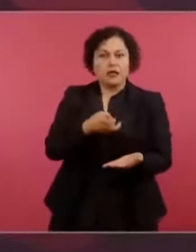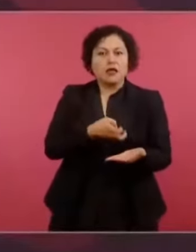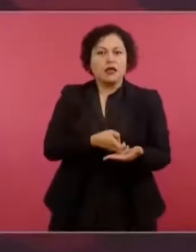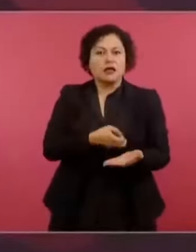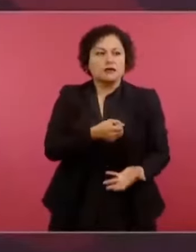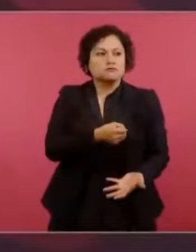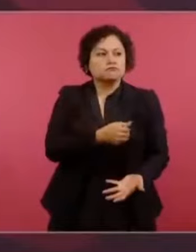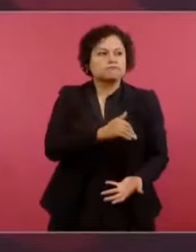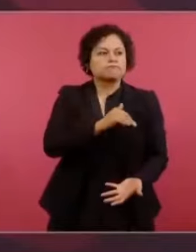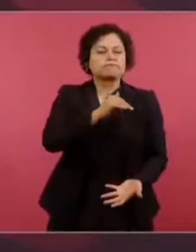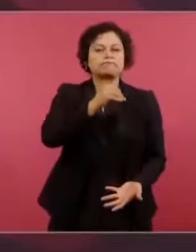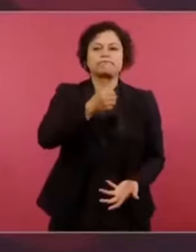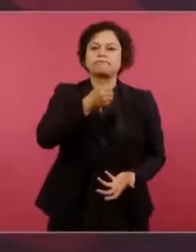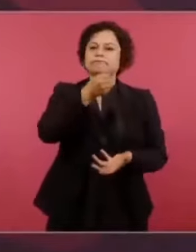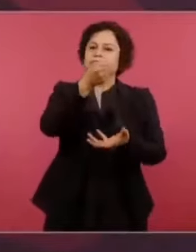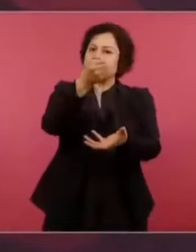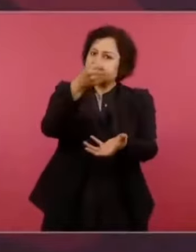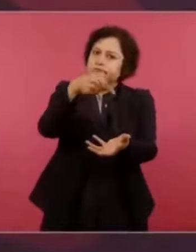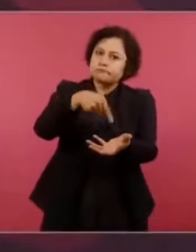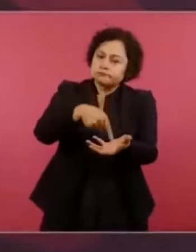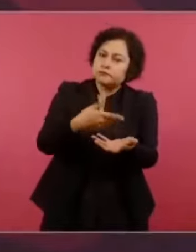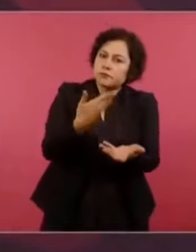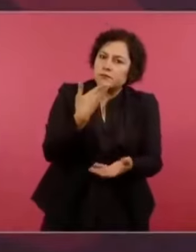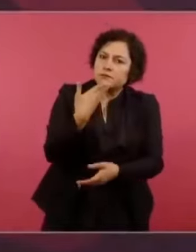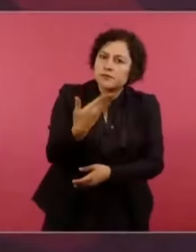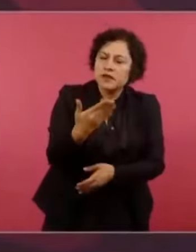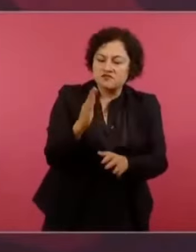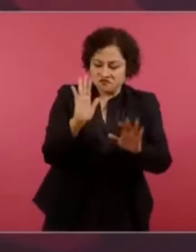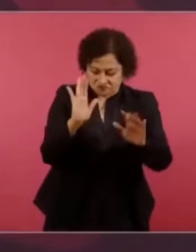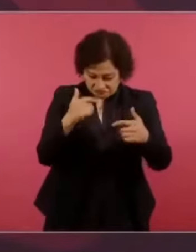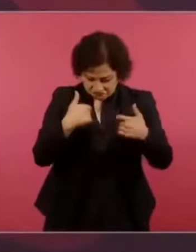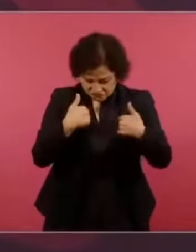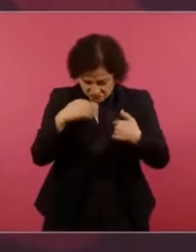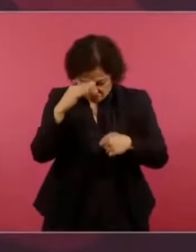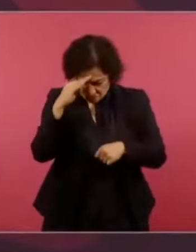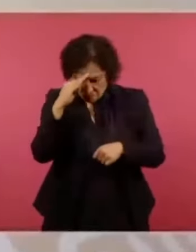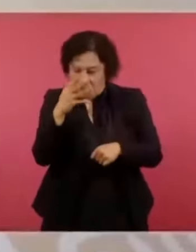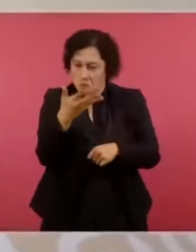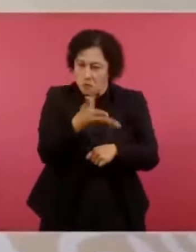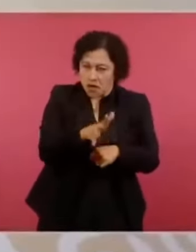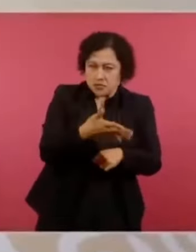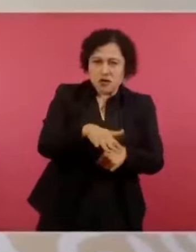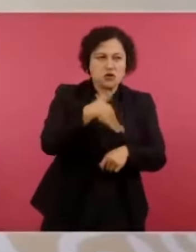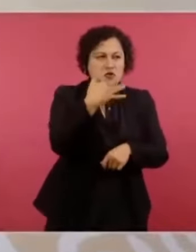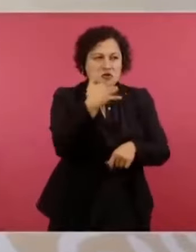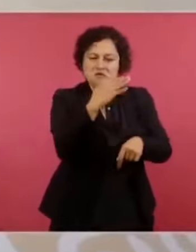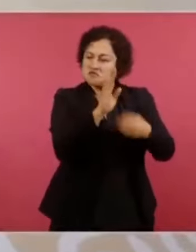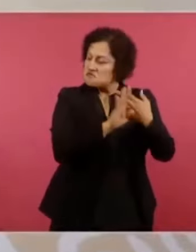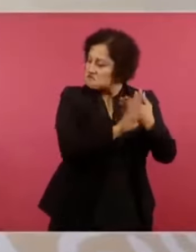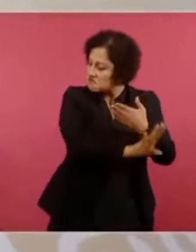Yo calculo que nos hemos ahorrado por no permitir la corrupción como